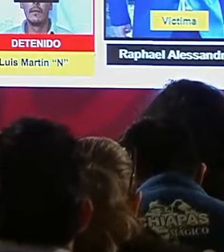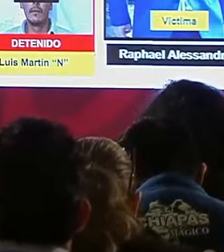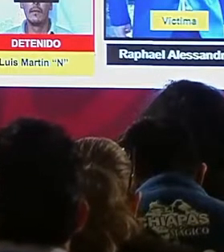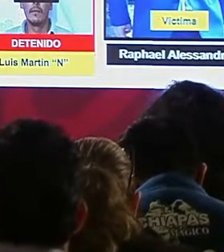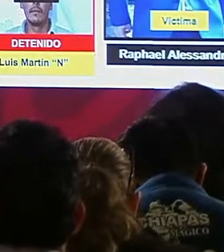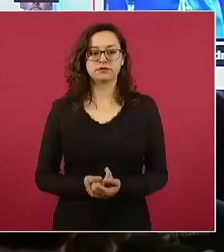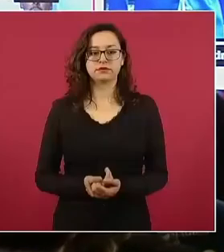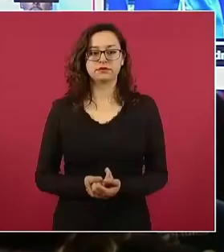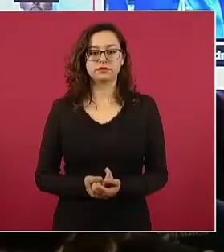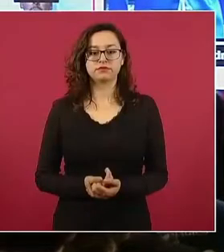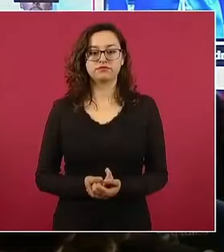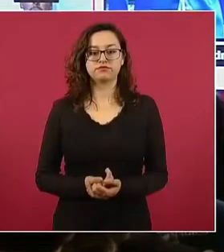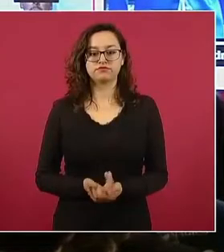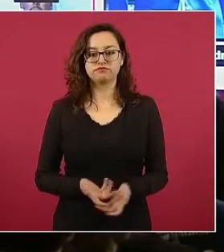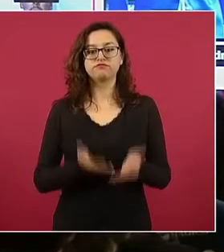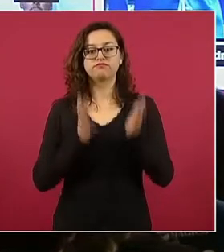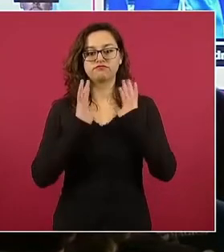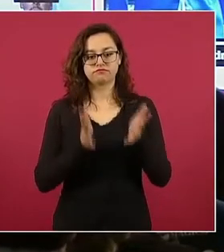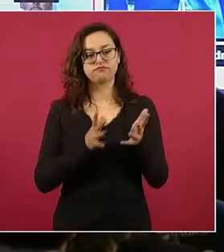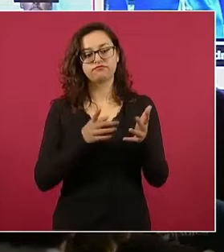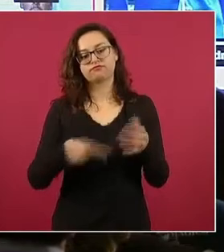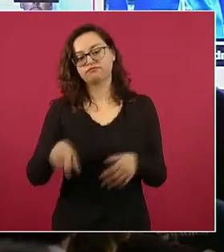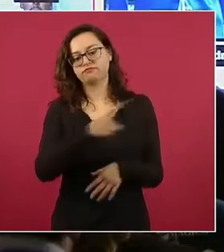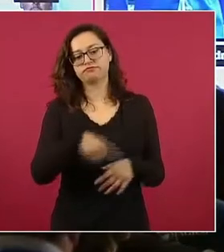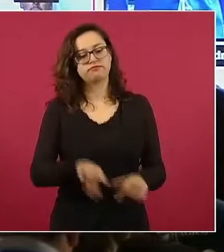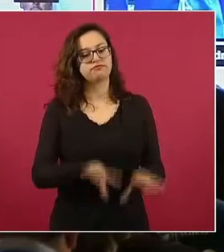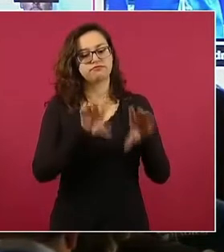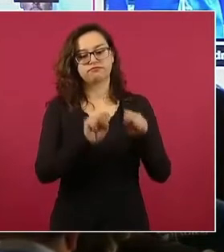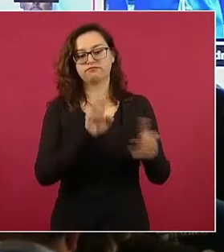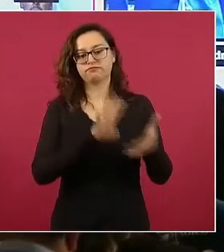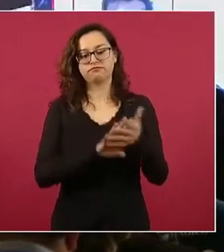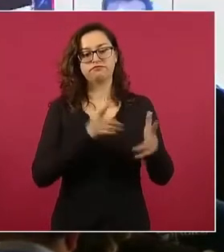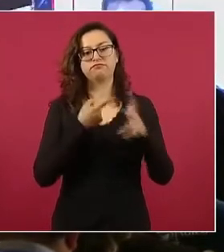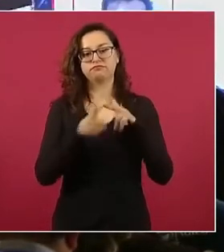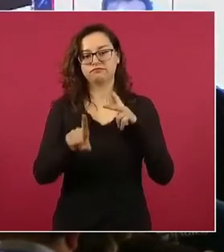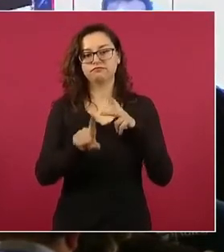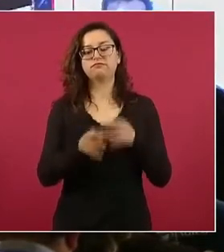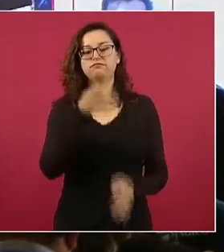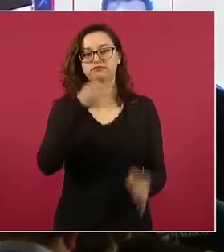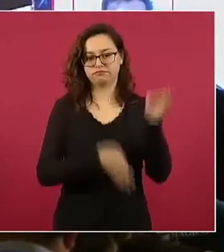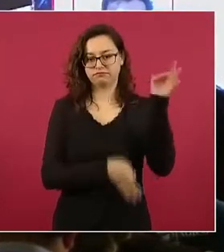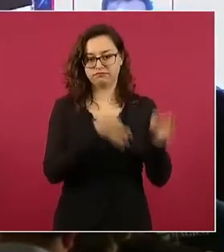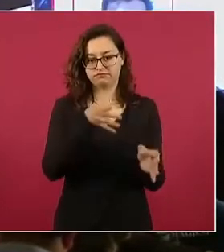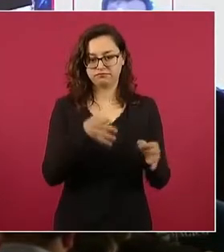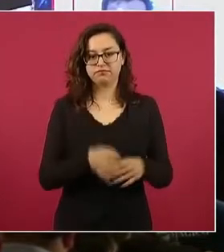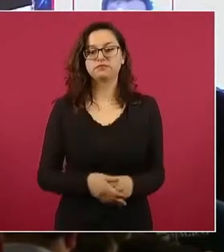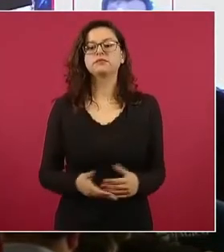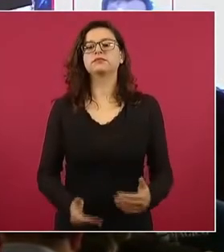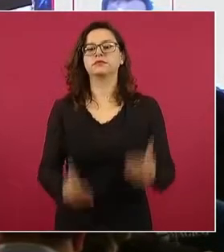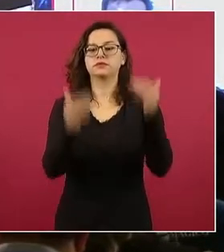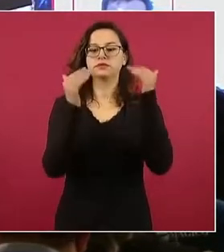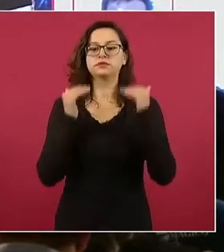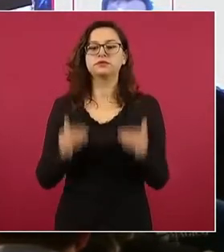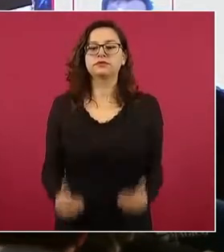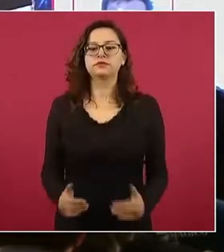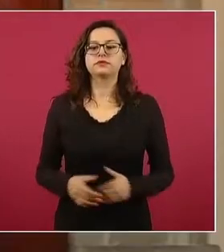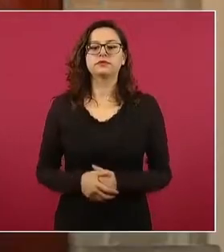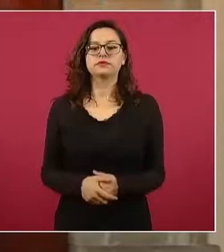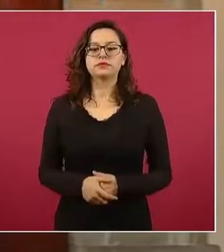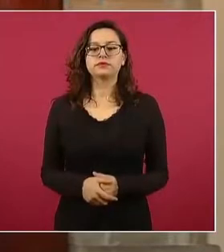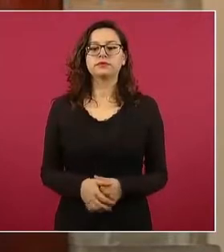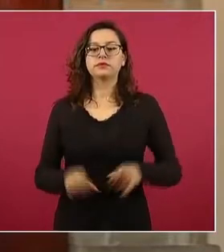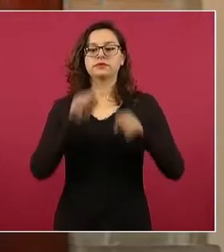vinculados a proceso penal por el juez de control. Siguiente. También informamos de la